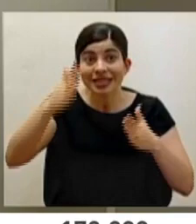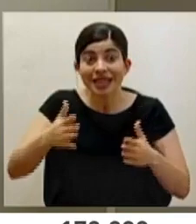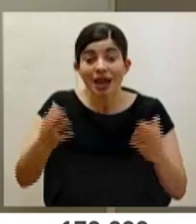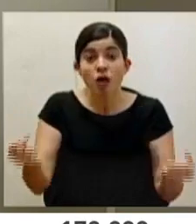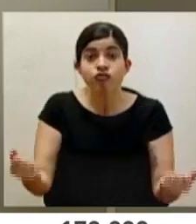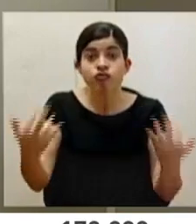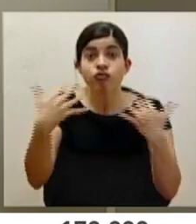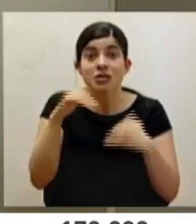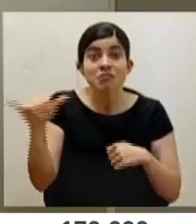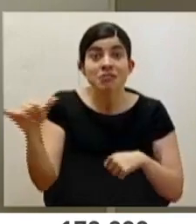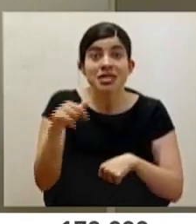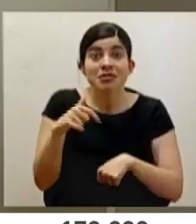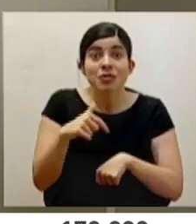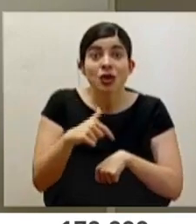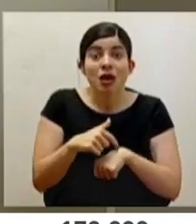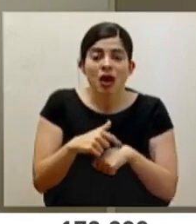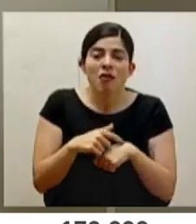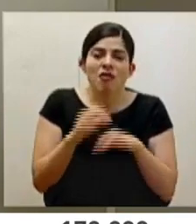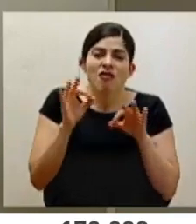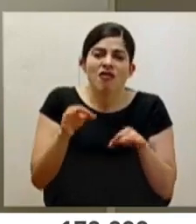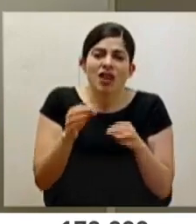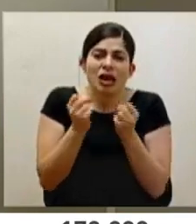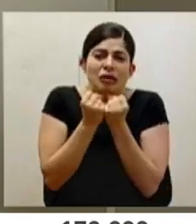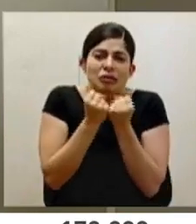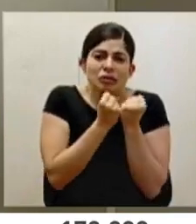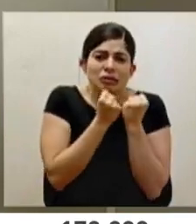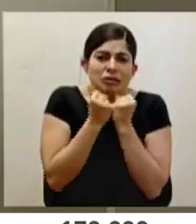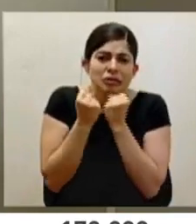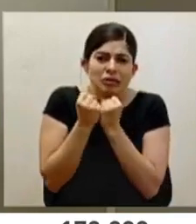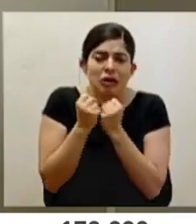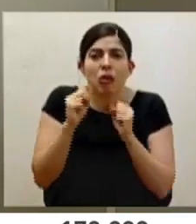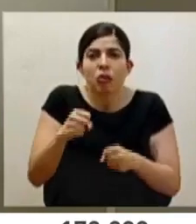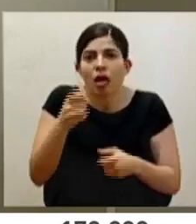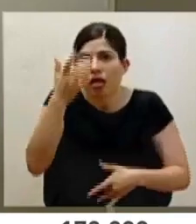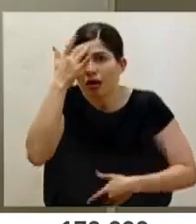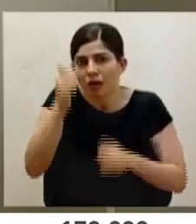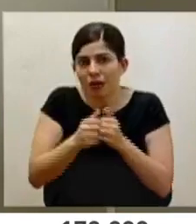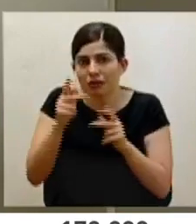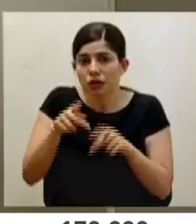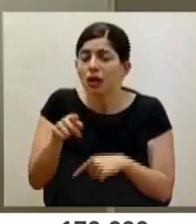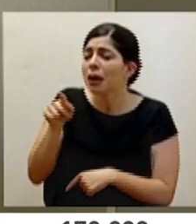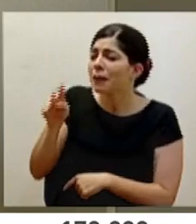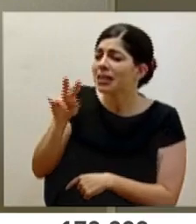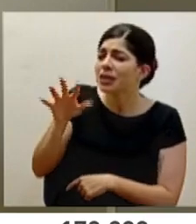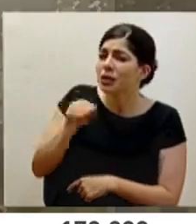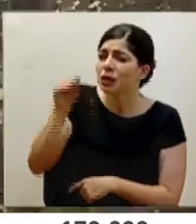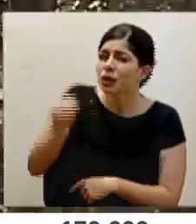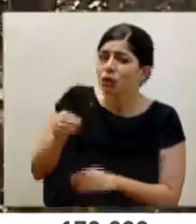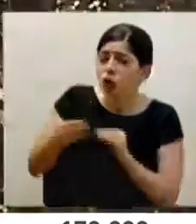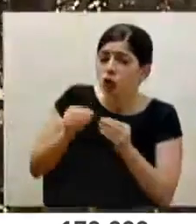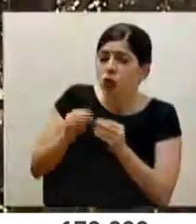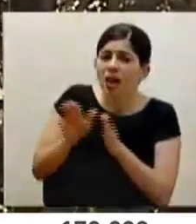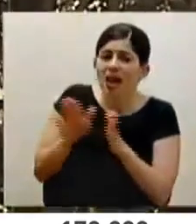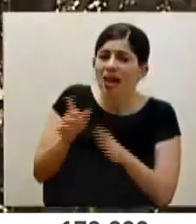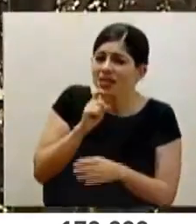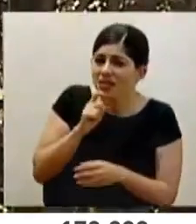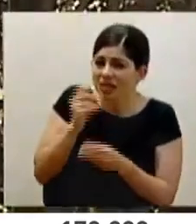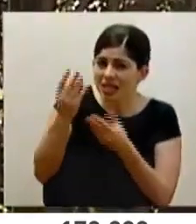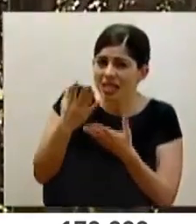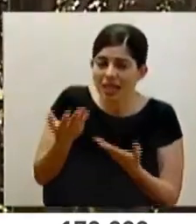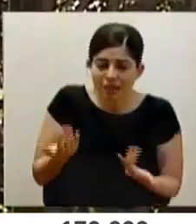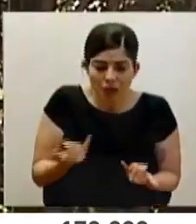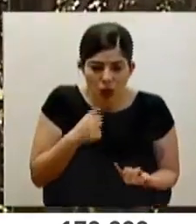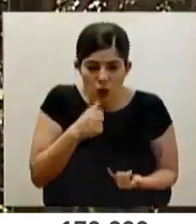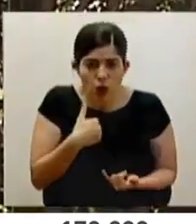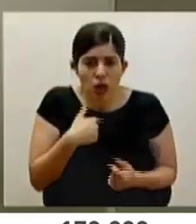externa al mismo tiempo, habría aglomeraciones y se podrían enfermar más personas. ¿Domario, ese 25% en números absolutos muy difícil? No